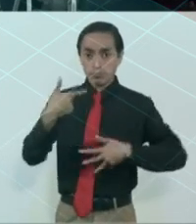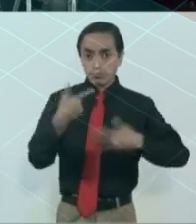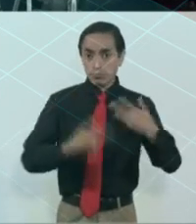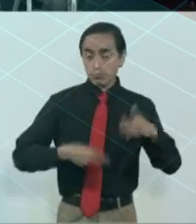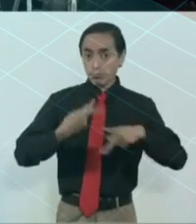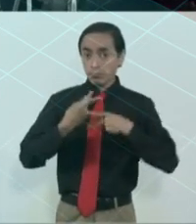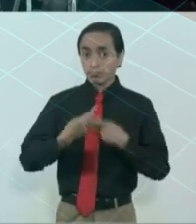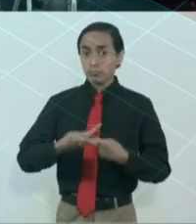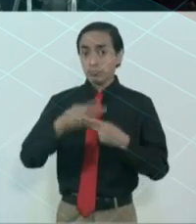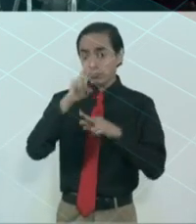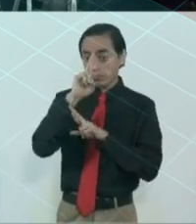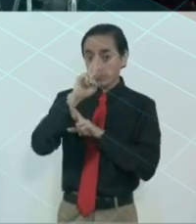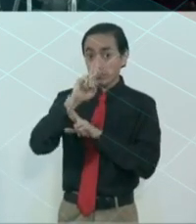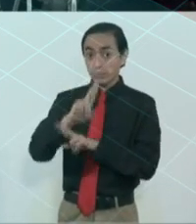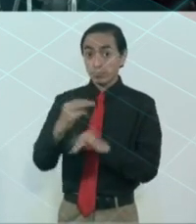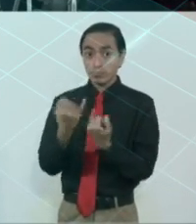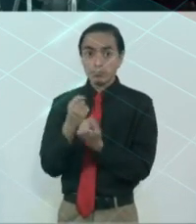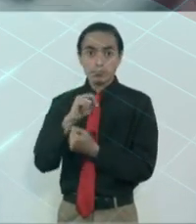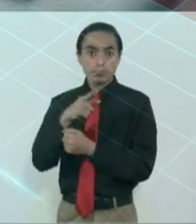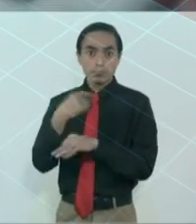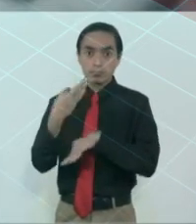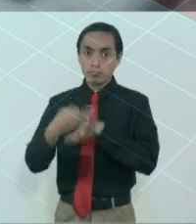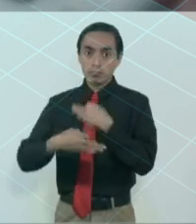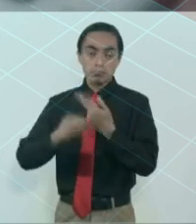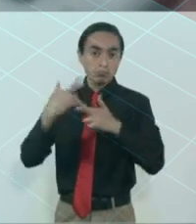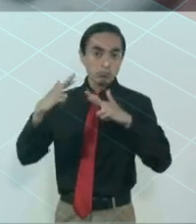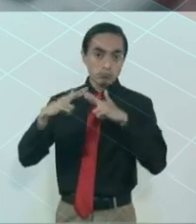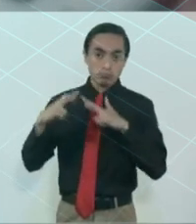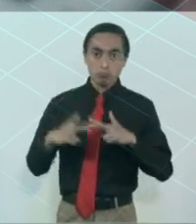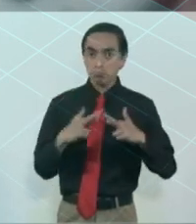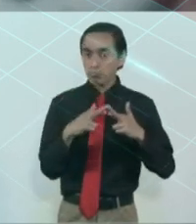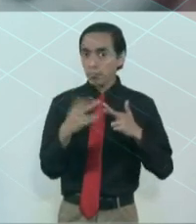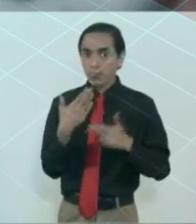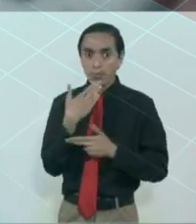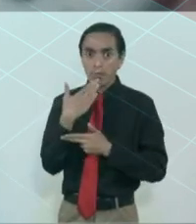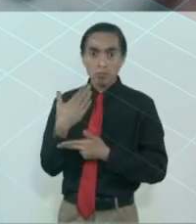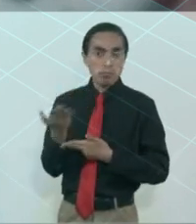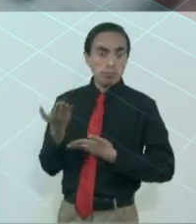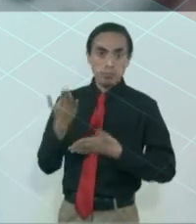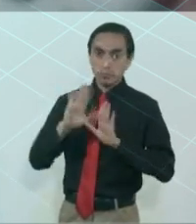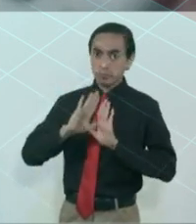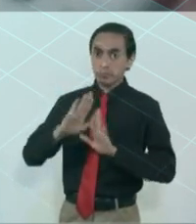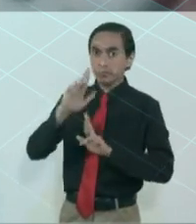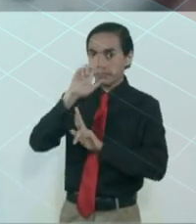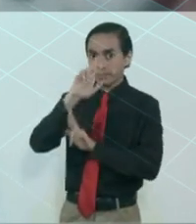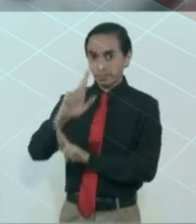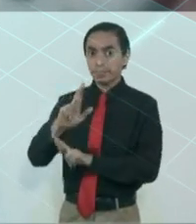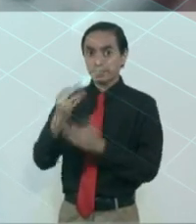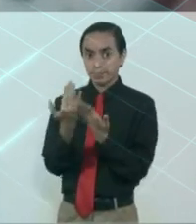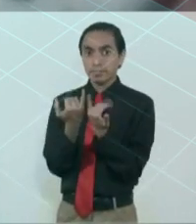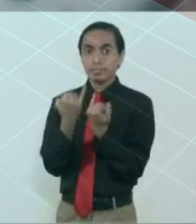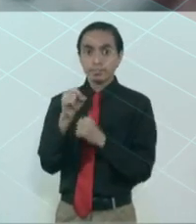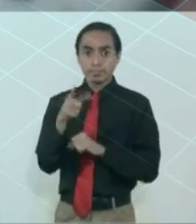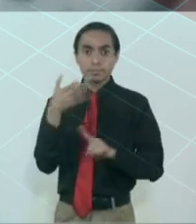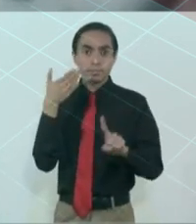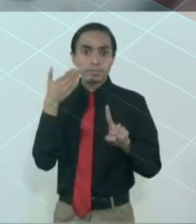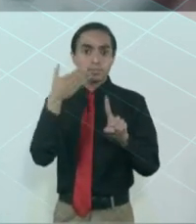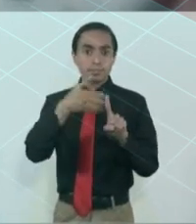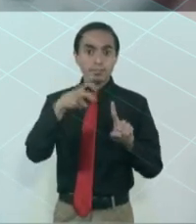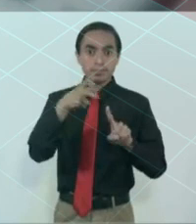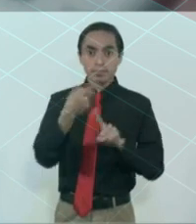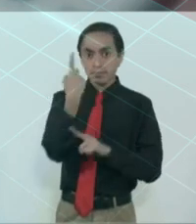y convivencia de credos. Todo ello con el objeto de construir un pueblo y una nación